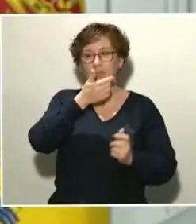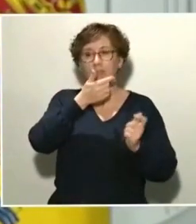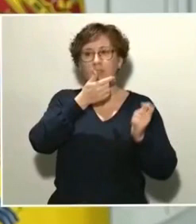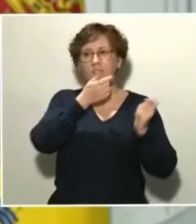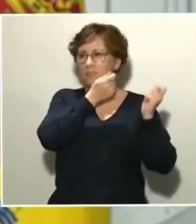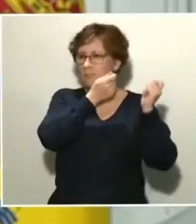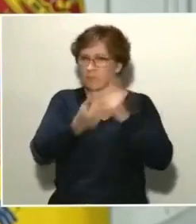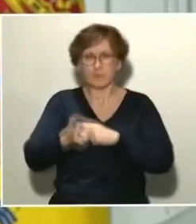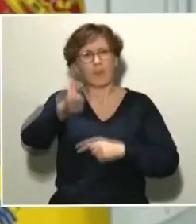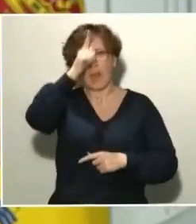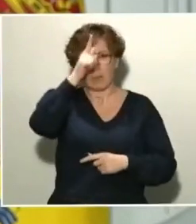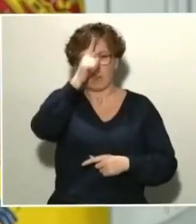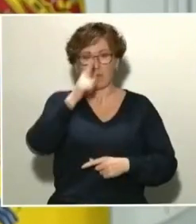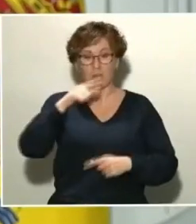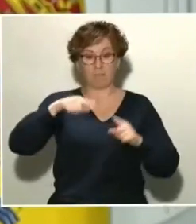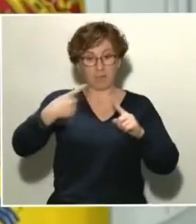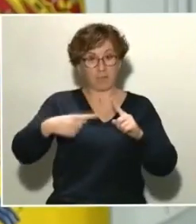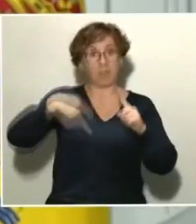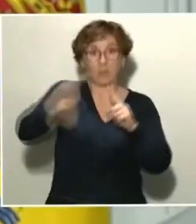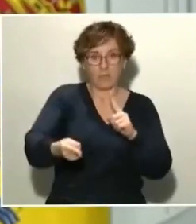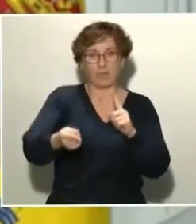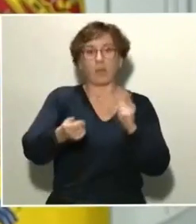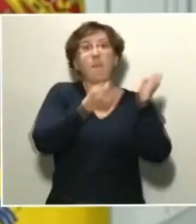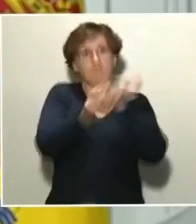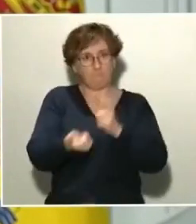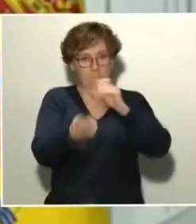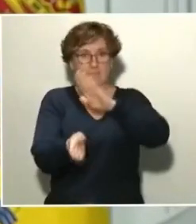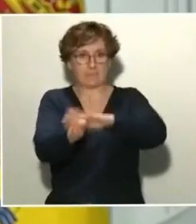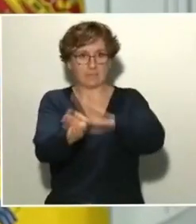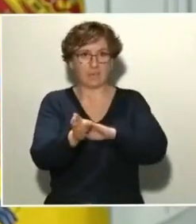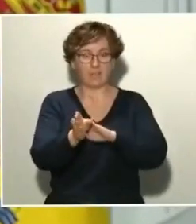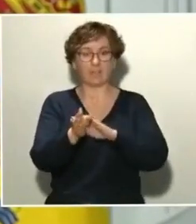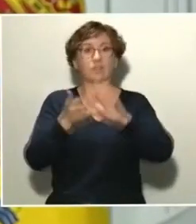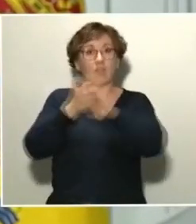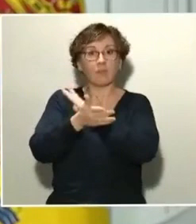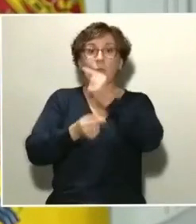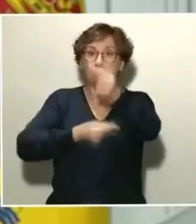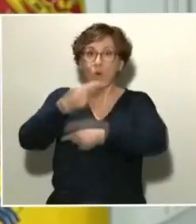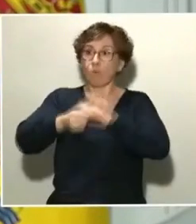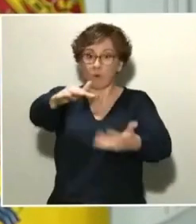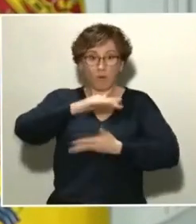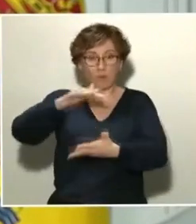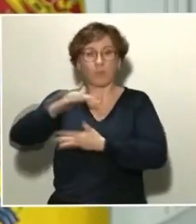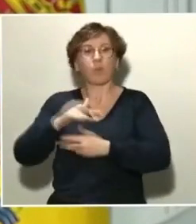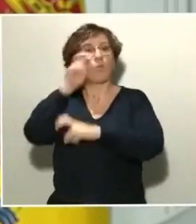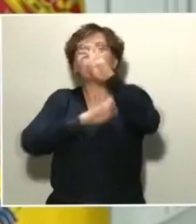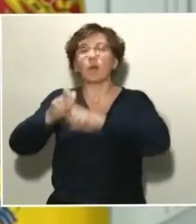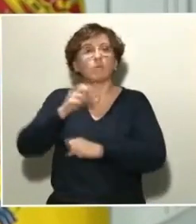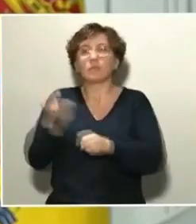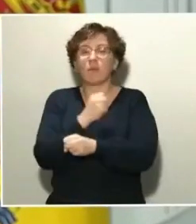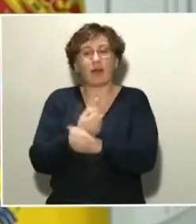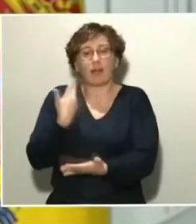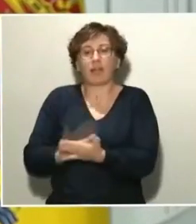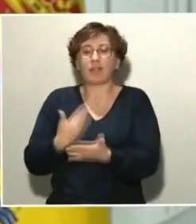Mañana y pasado mañana está previsto que lleguen más partidas. Vamos a ir recibiendo. Estamos trabajando para garantizar un suministro regular de estos productos